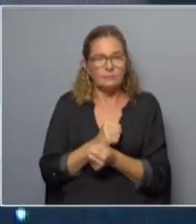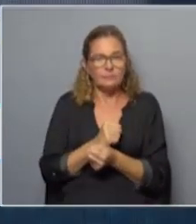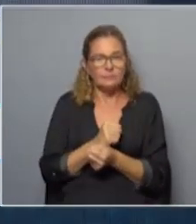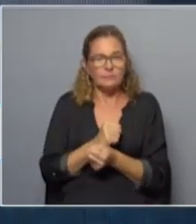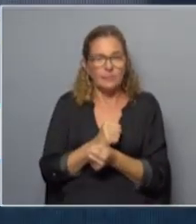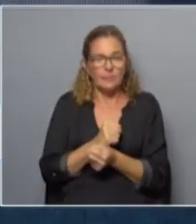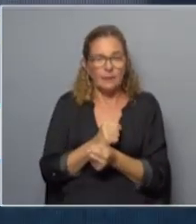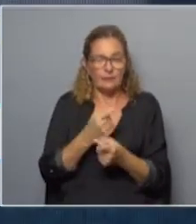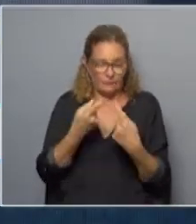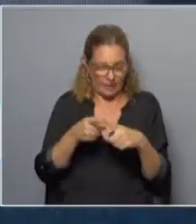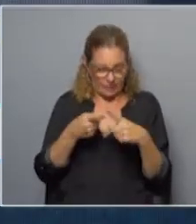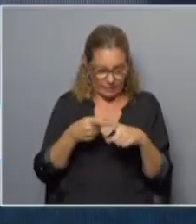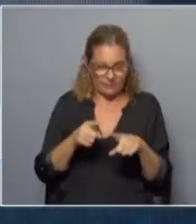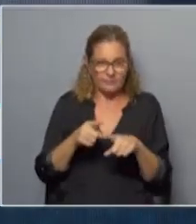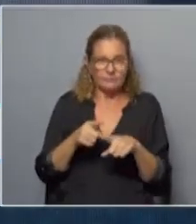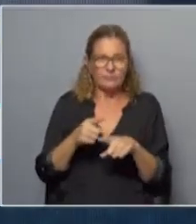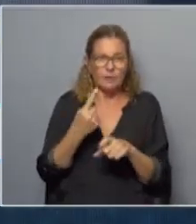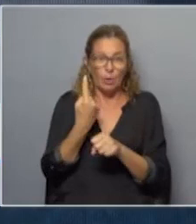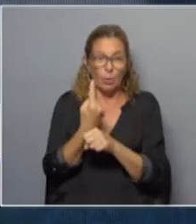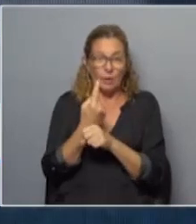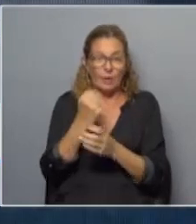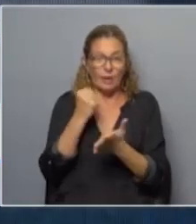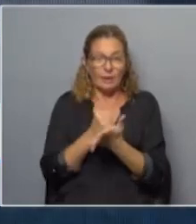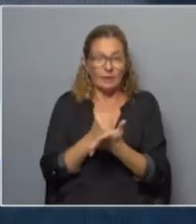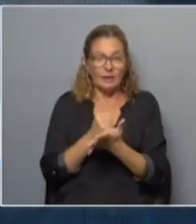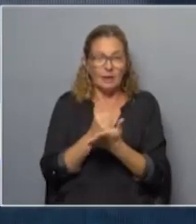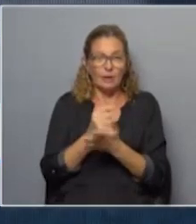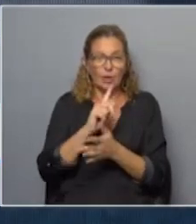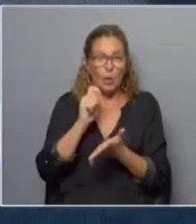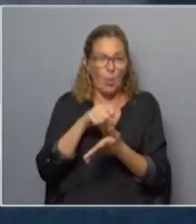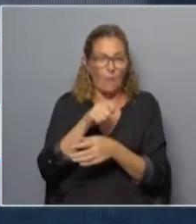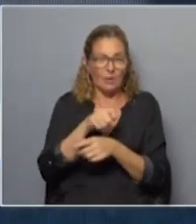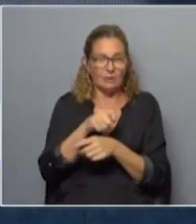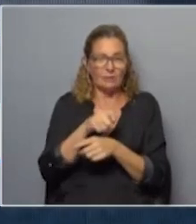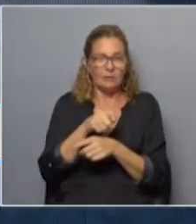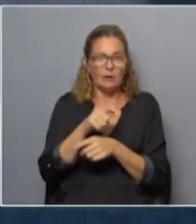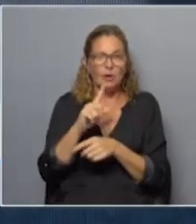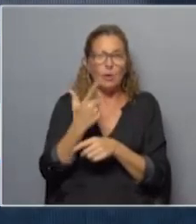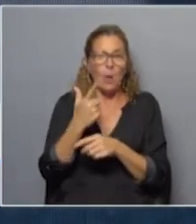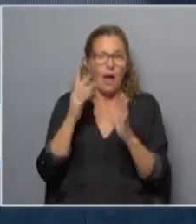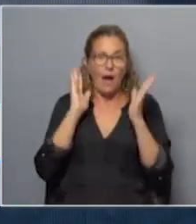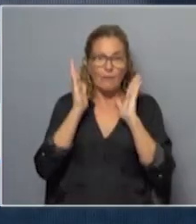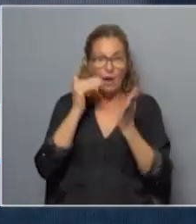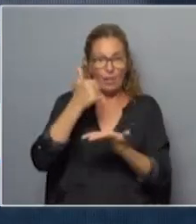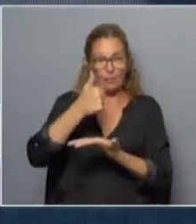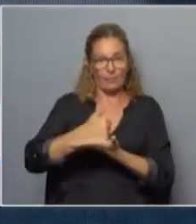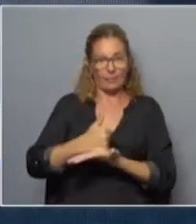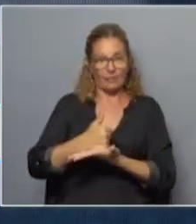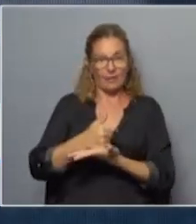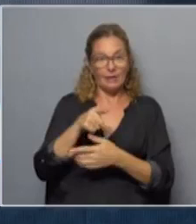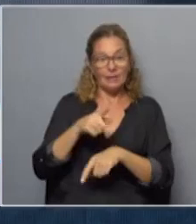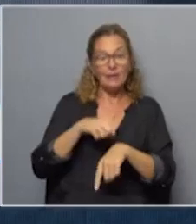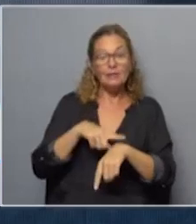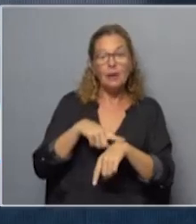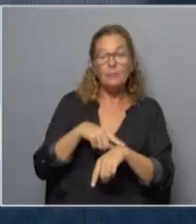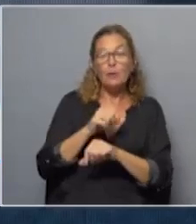entre otras razones porque hay una de las garantías fundamentales que no se cumple y es que no hay un abogado presente y en ese periodo